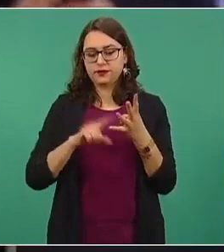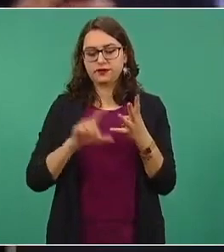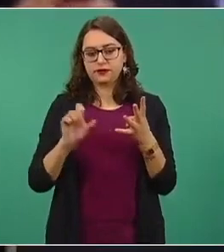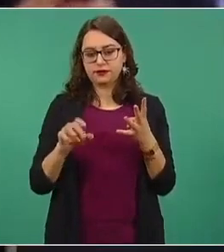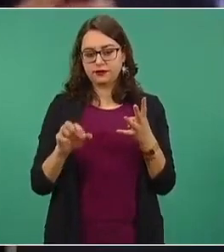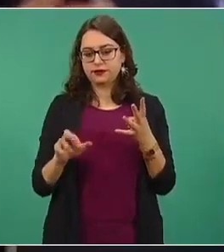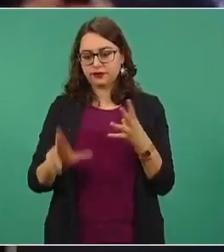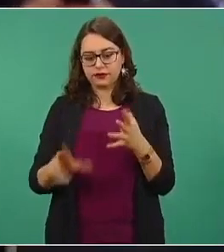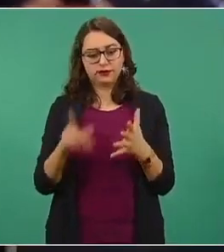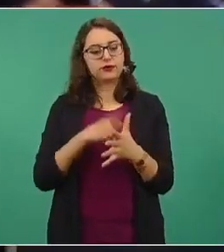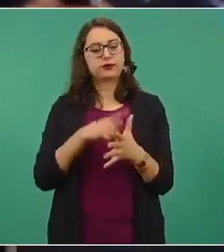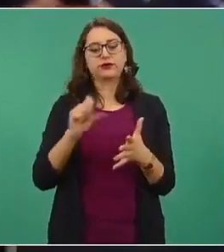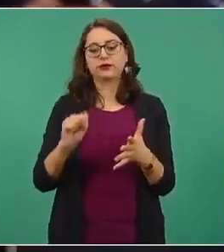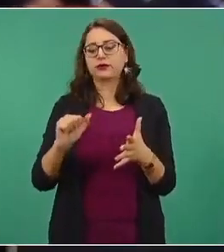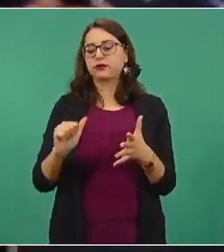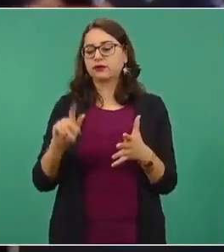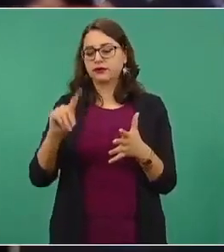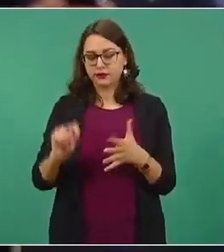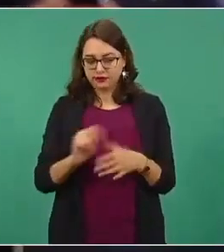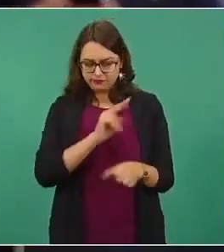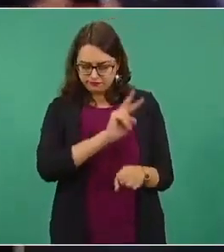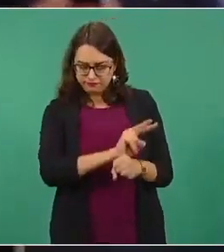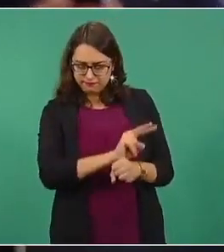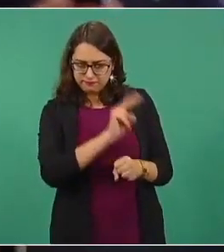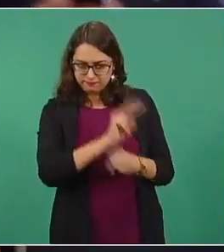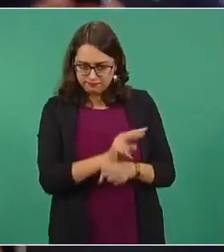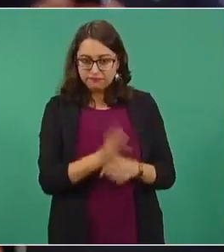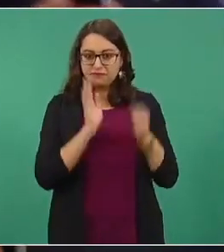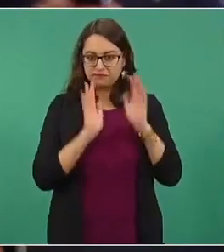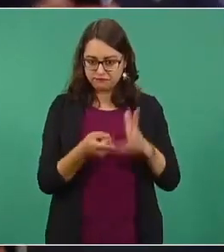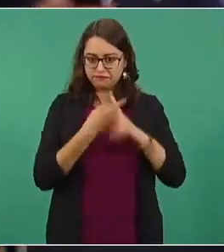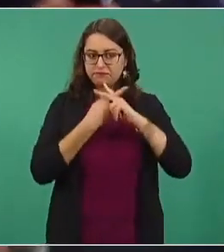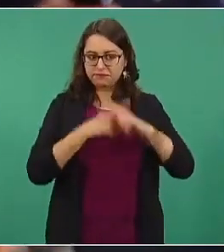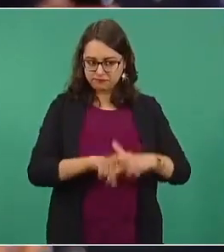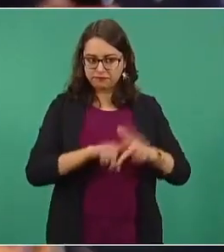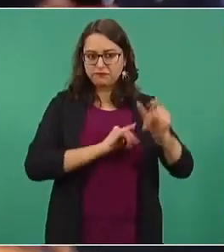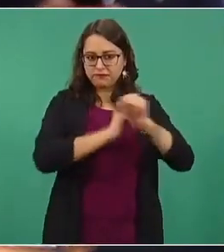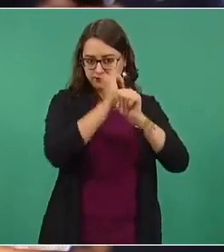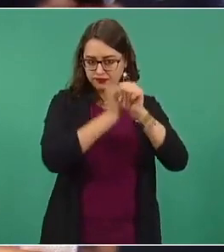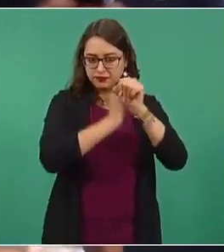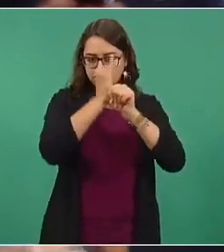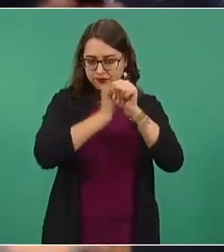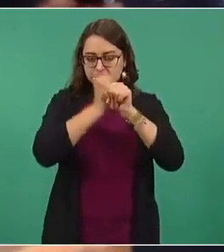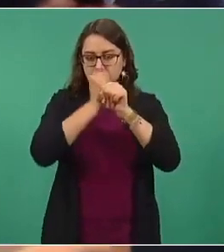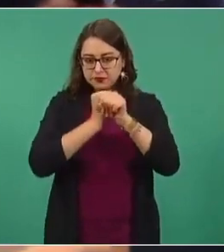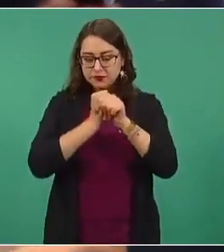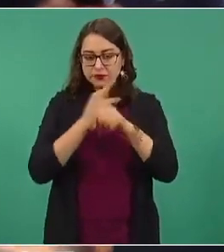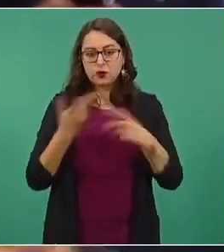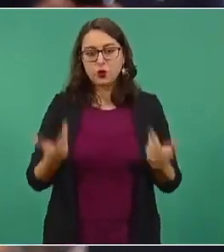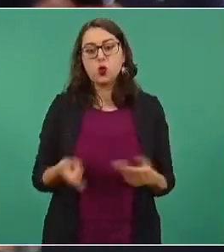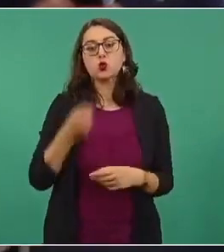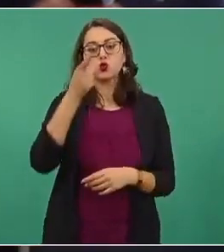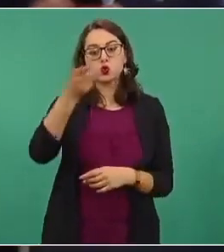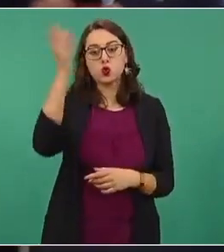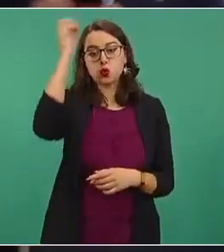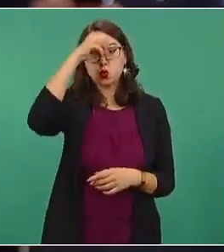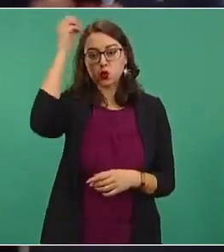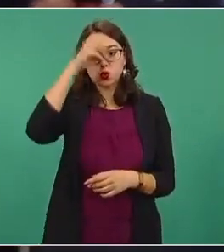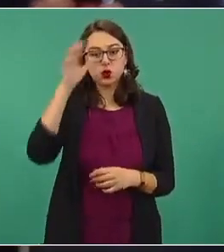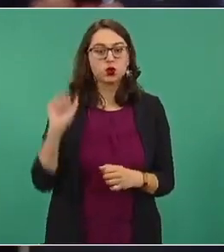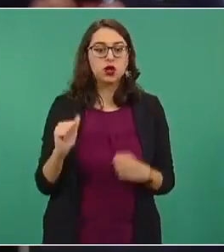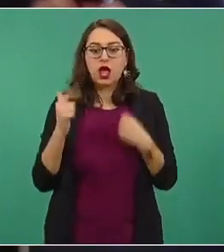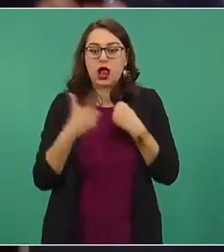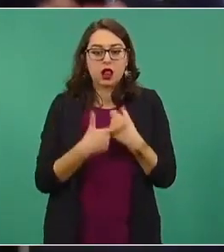SAT también están viendo cómo investigar estos delitos. Si nos pudiera comentar cómo ha